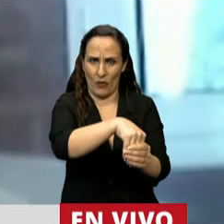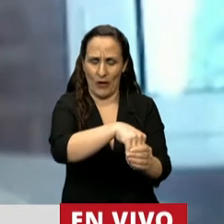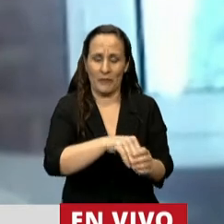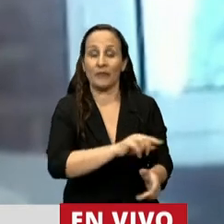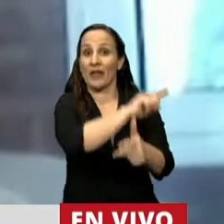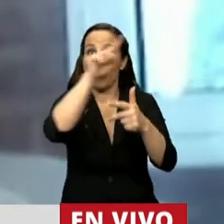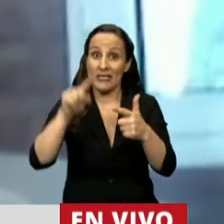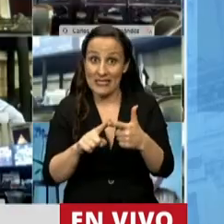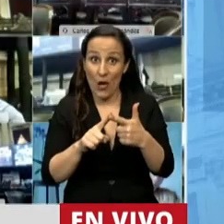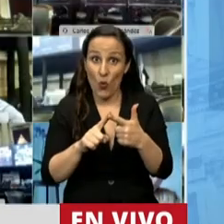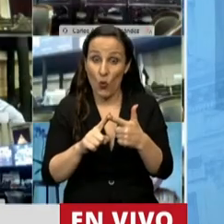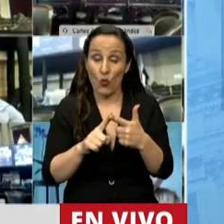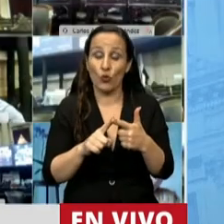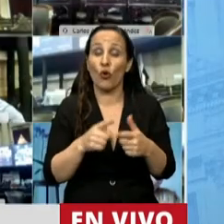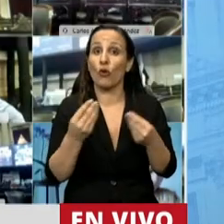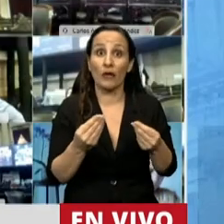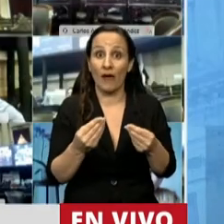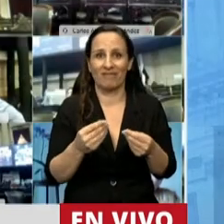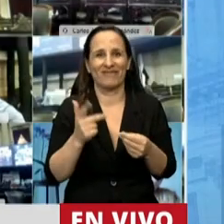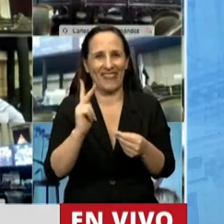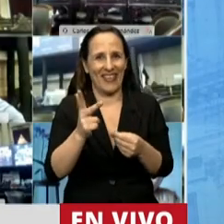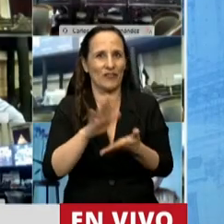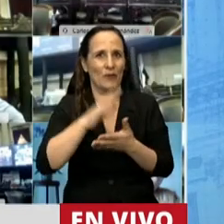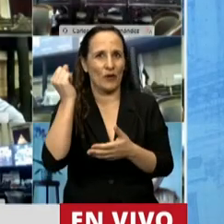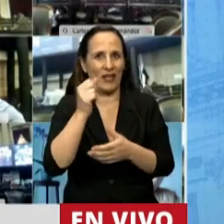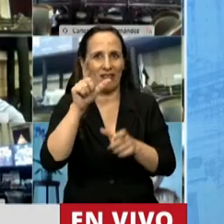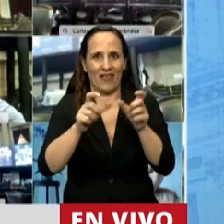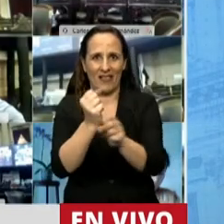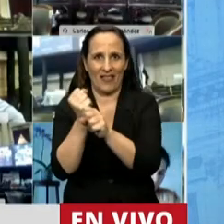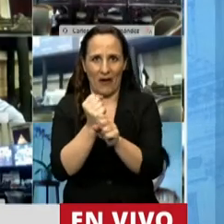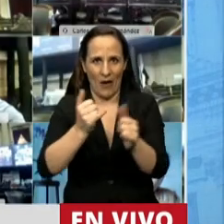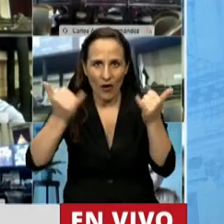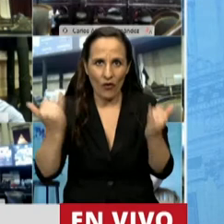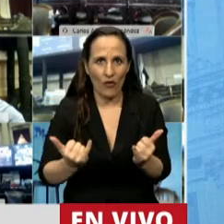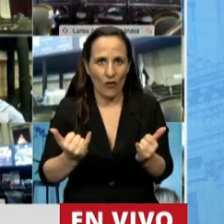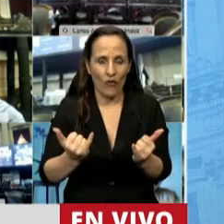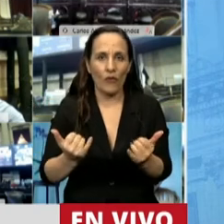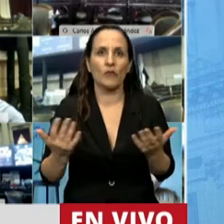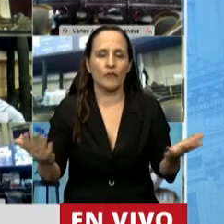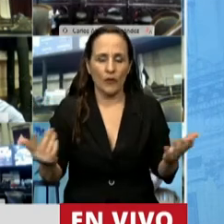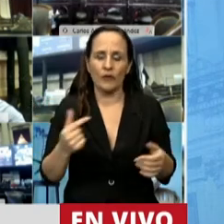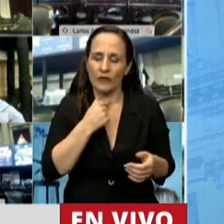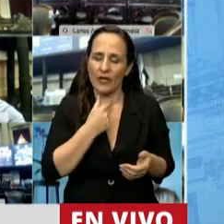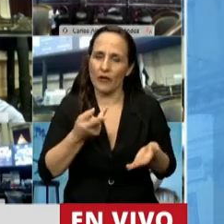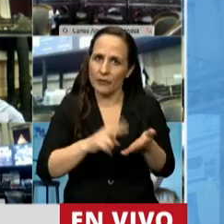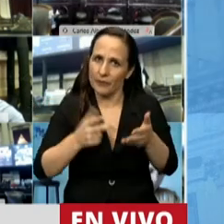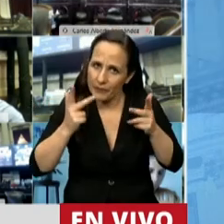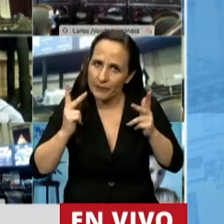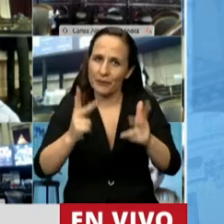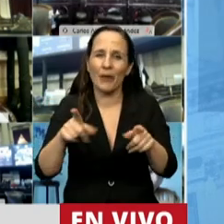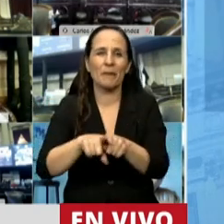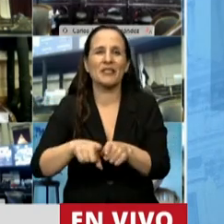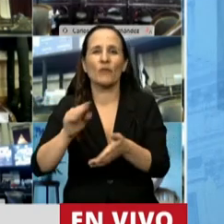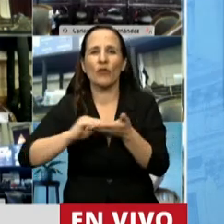decía, tiene que ver con tener trabajo. Y en eso quiero ratificar todo lo dicho por la diputada Virginia